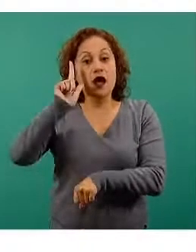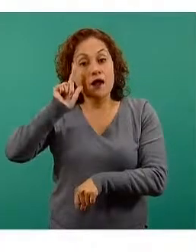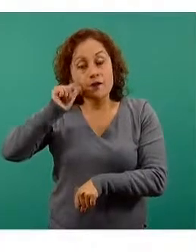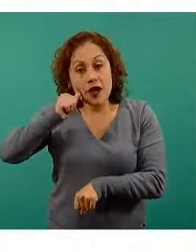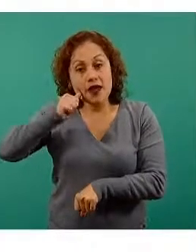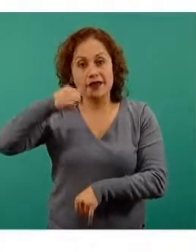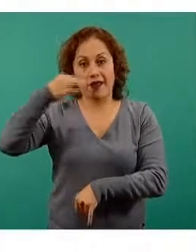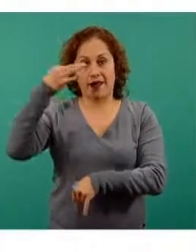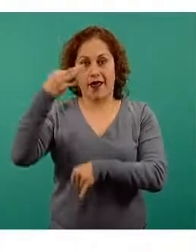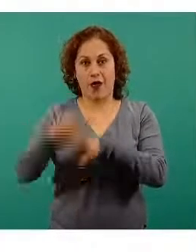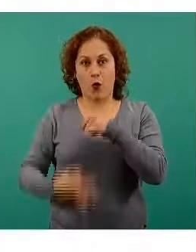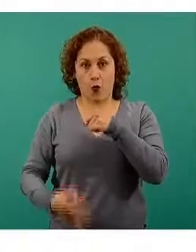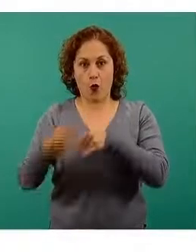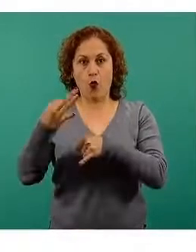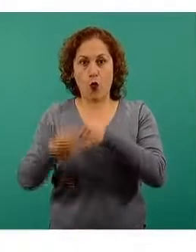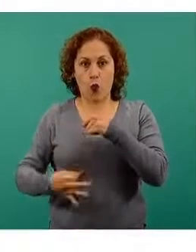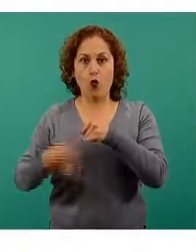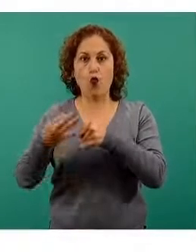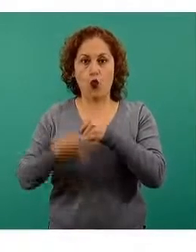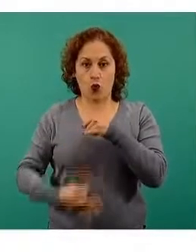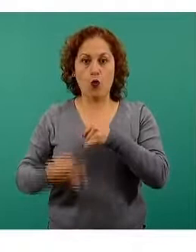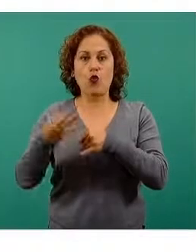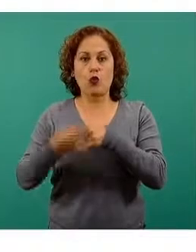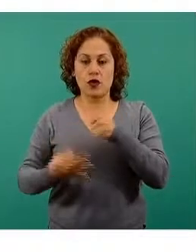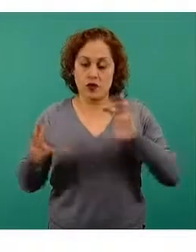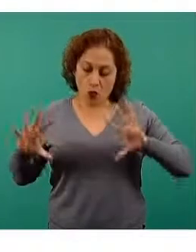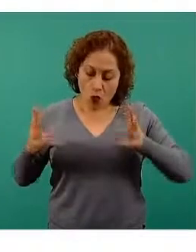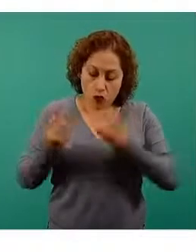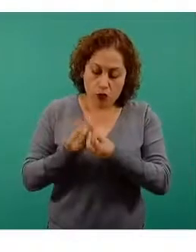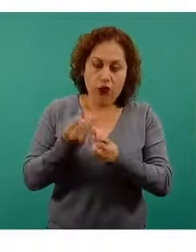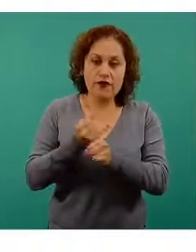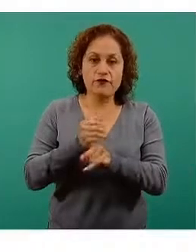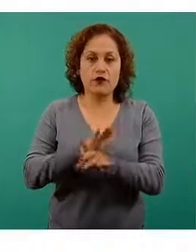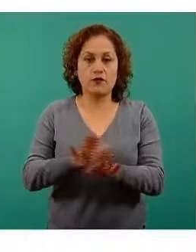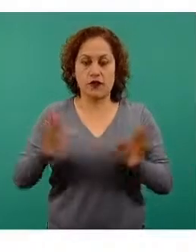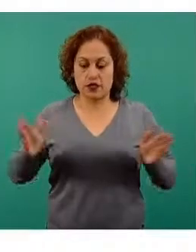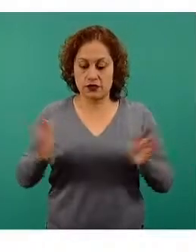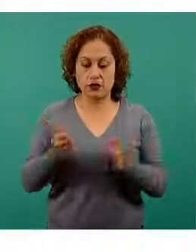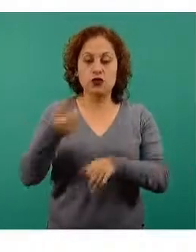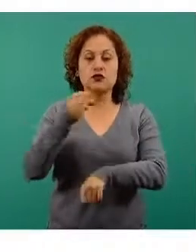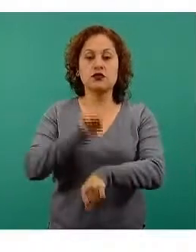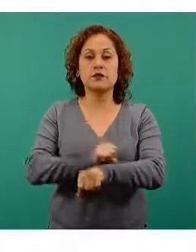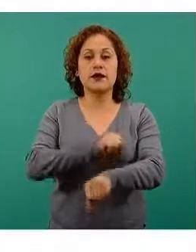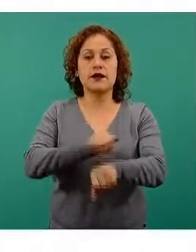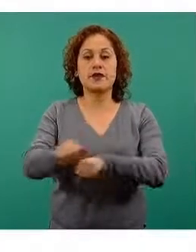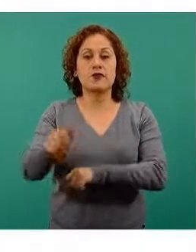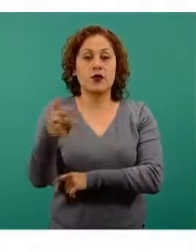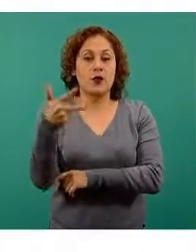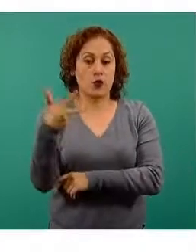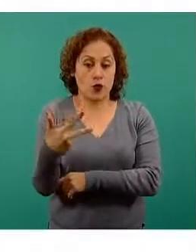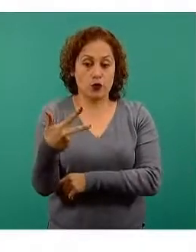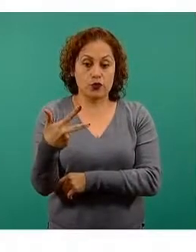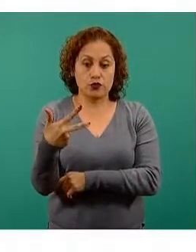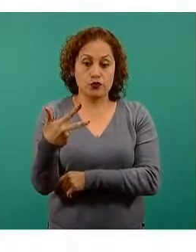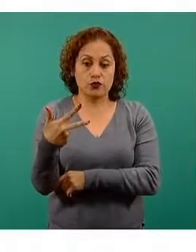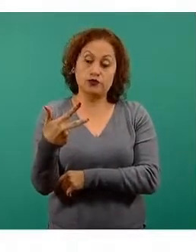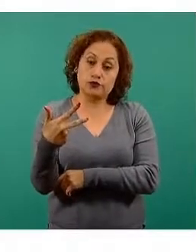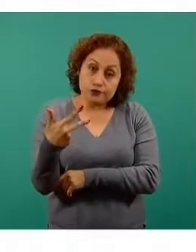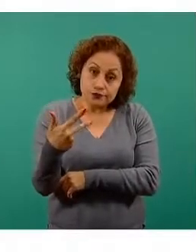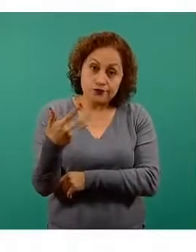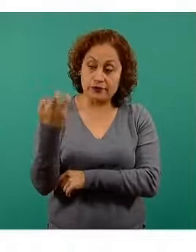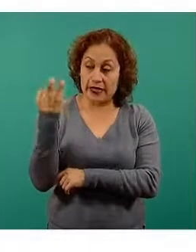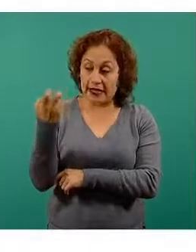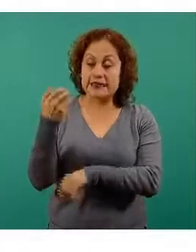día de esta semana epidemiológica número 8, por lo que este número lo más seguro es que se